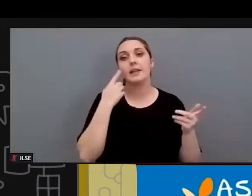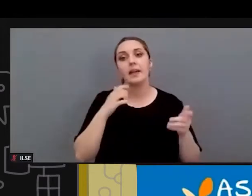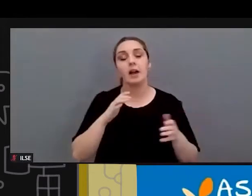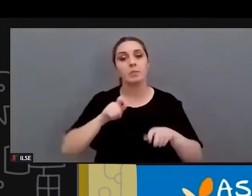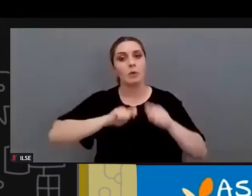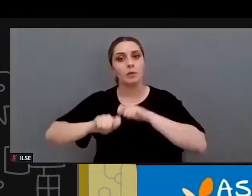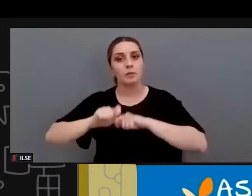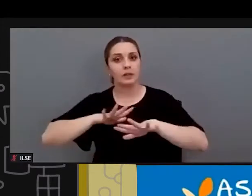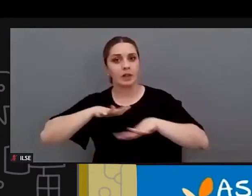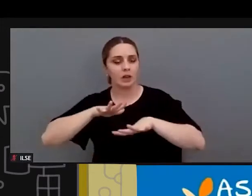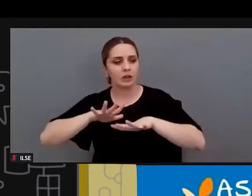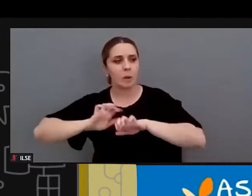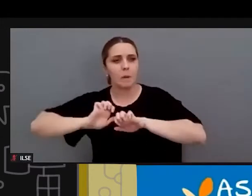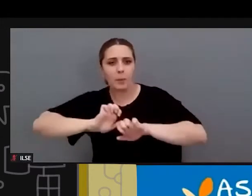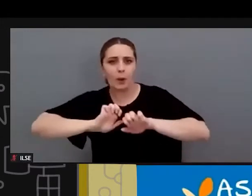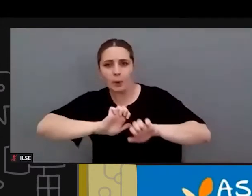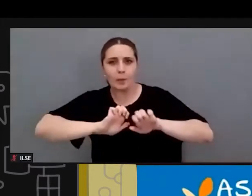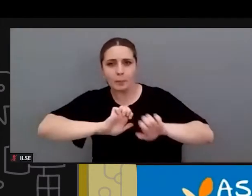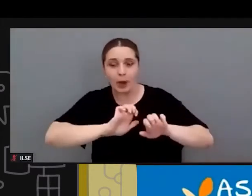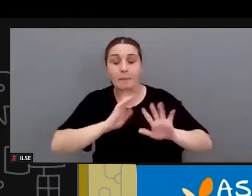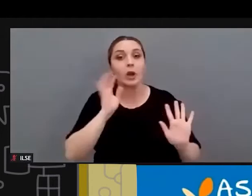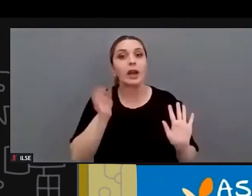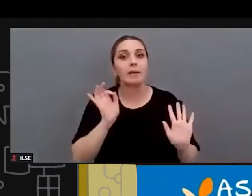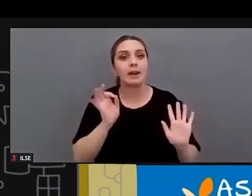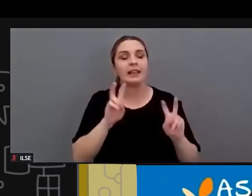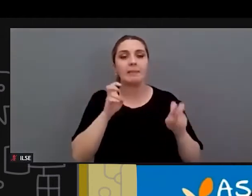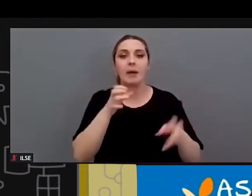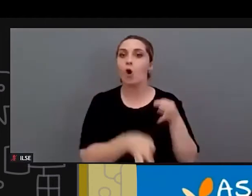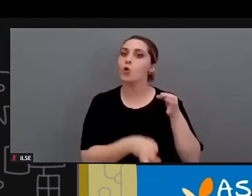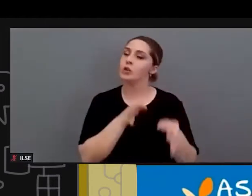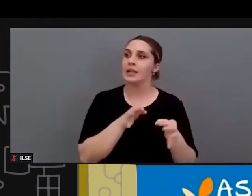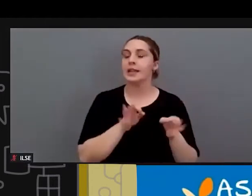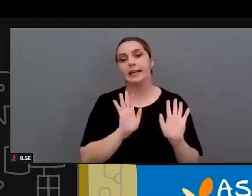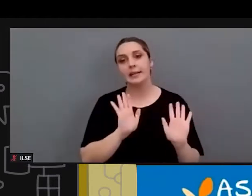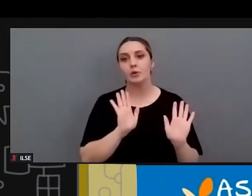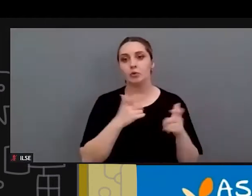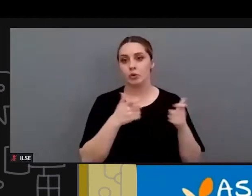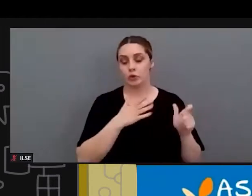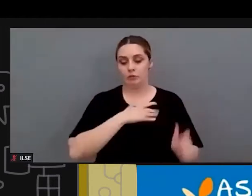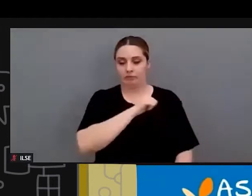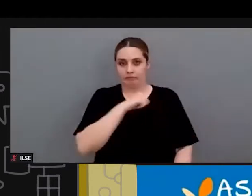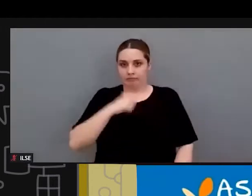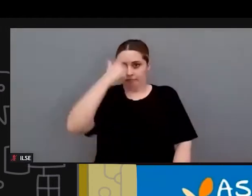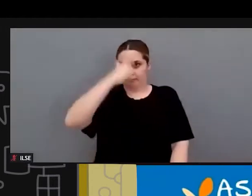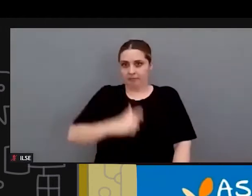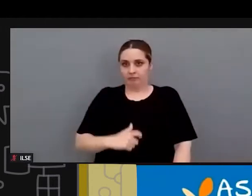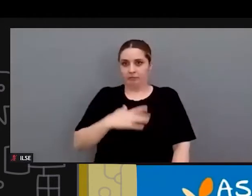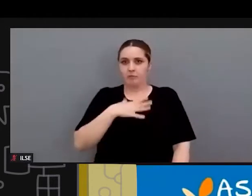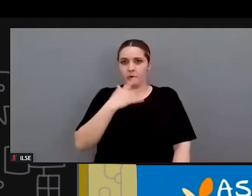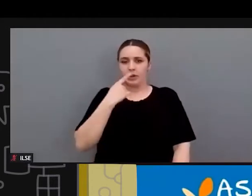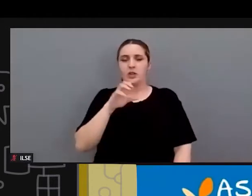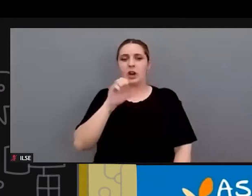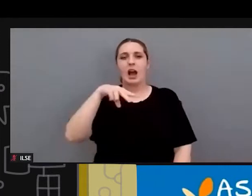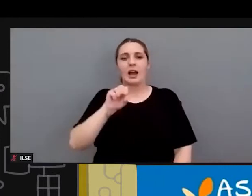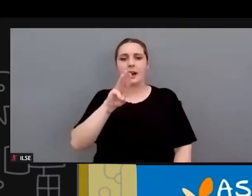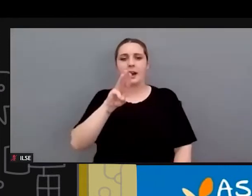asociativo un avance relevante, pero es verdad también que en el ámbito de la justicia, yo particularmente, bueno, Ana Peláez, esto lo plantea muchas veces,